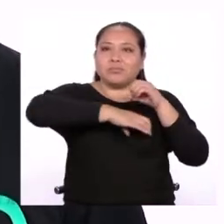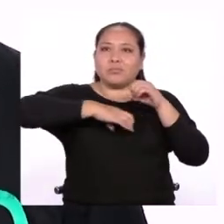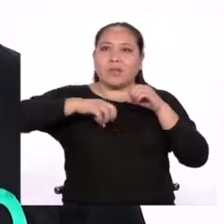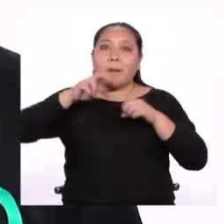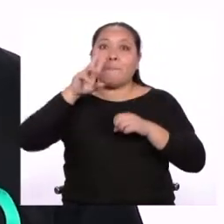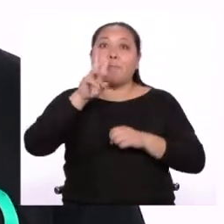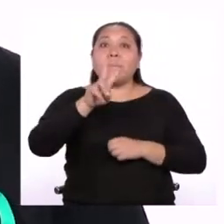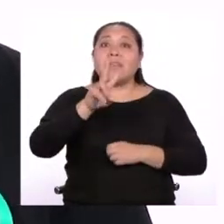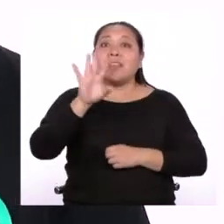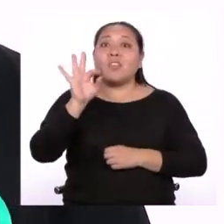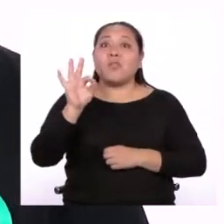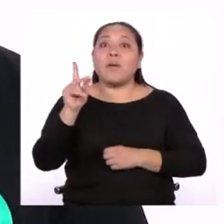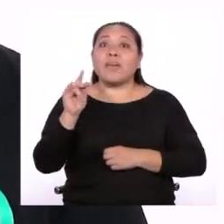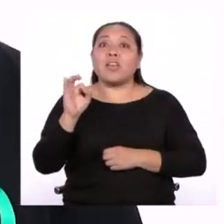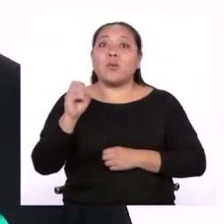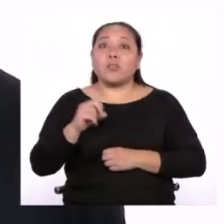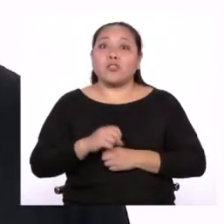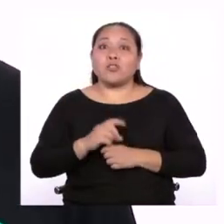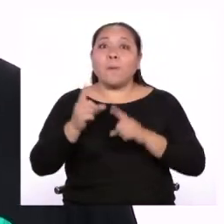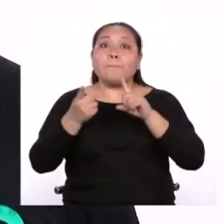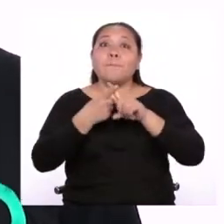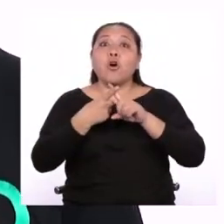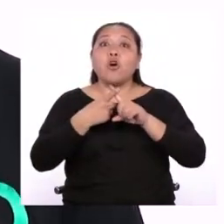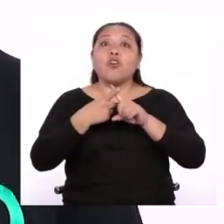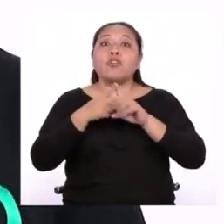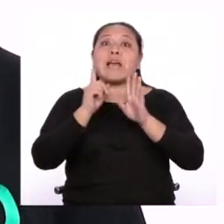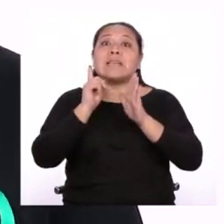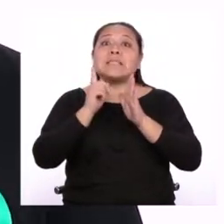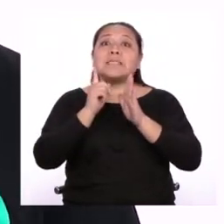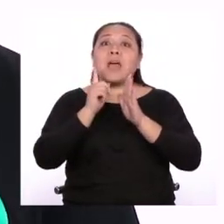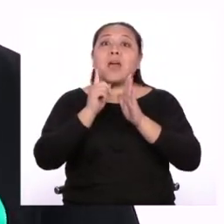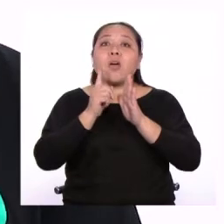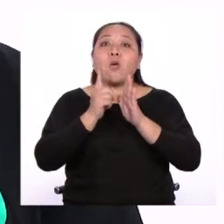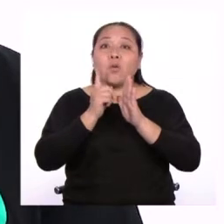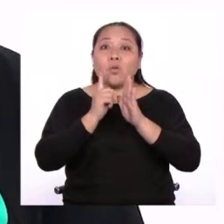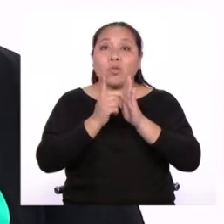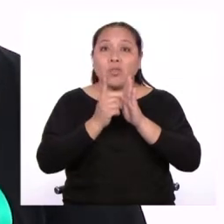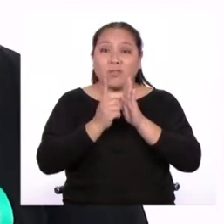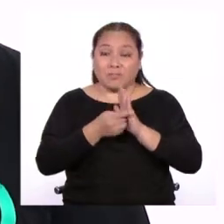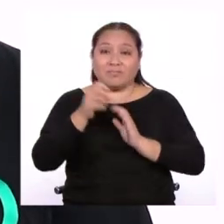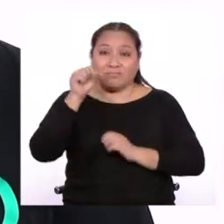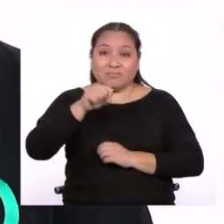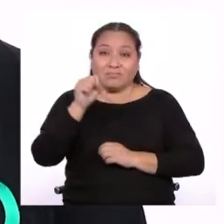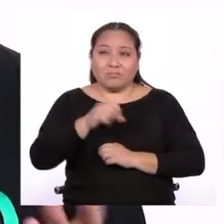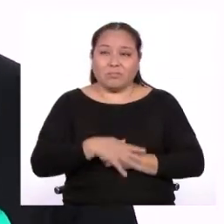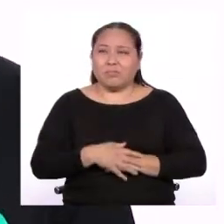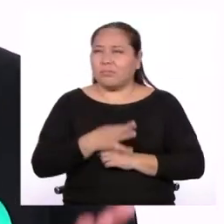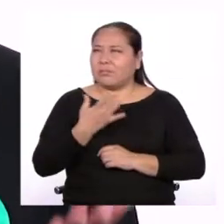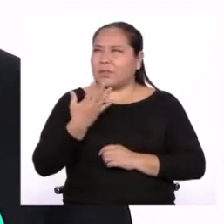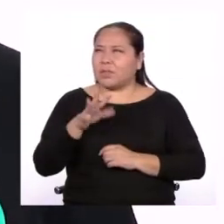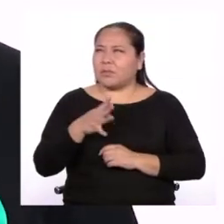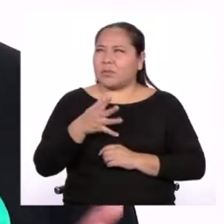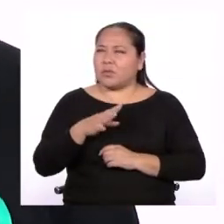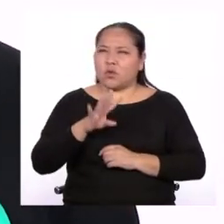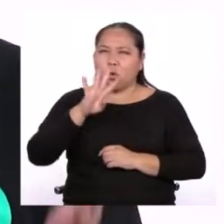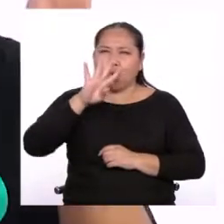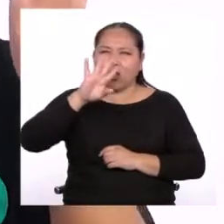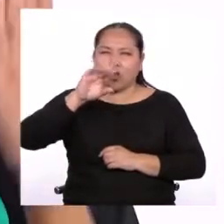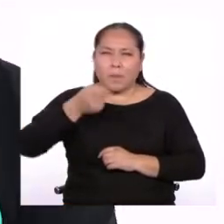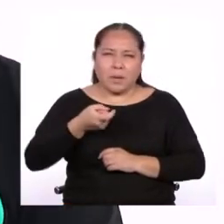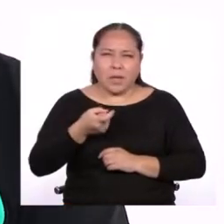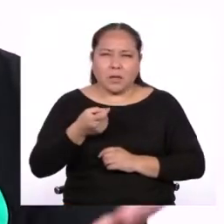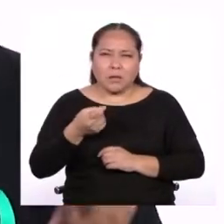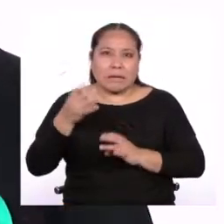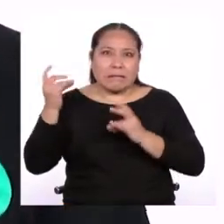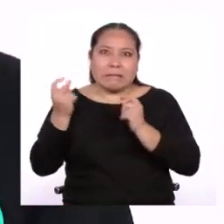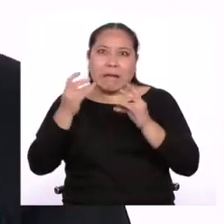a 29 km por segundo. ¡Sí! A 29 km por segundo. Es casi 4000 veces más rápido que